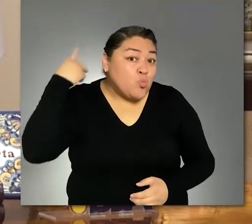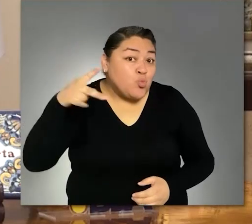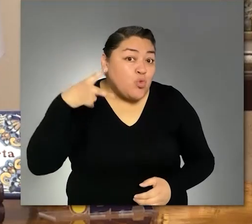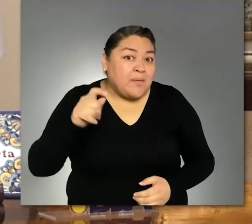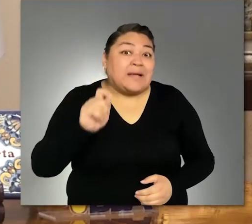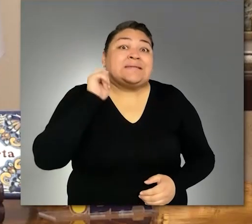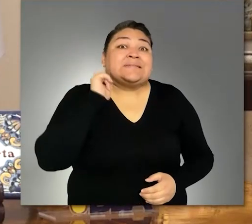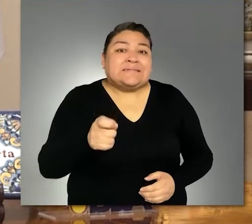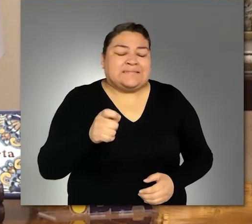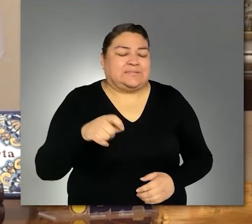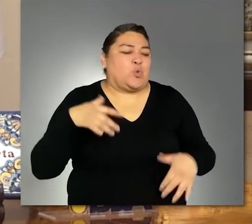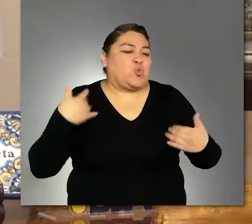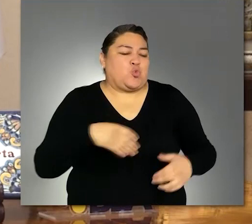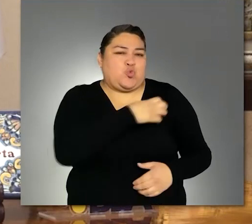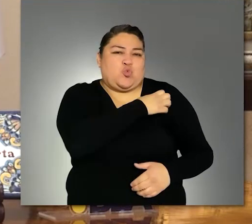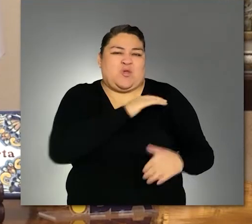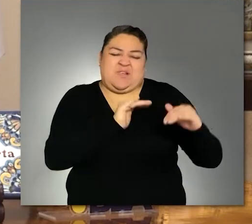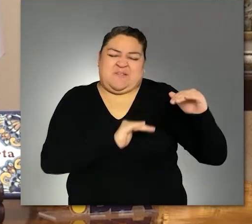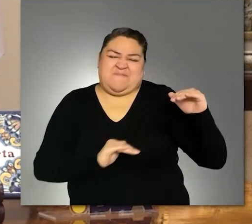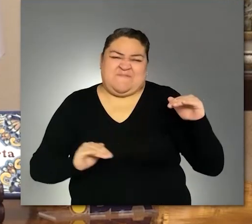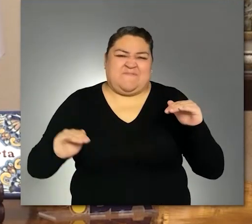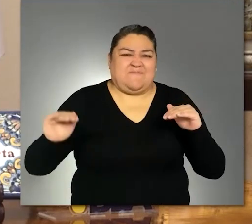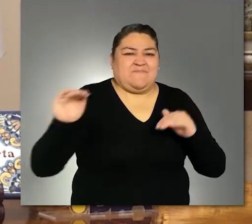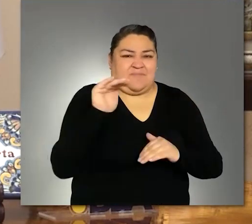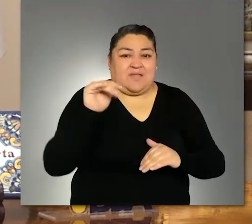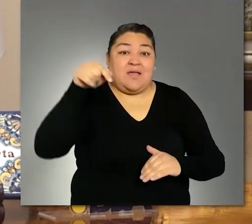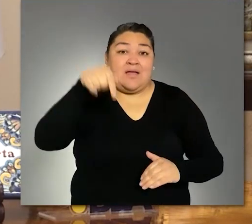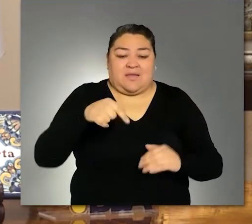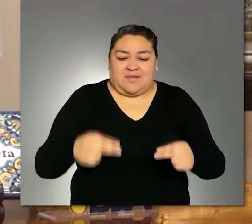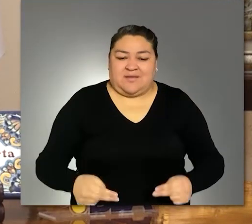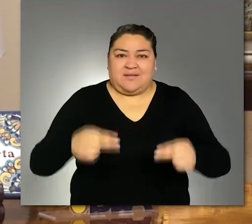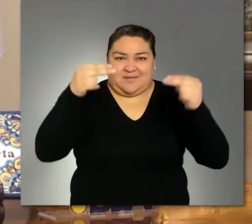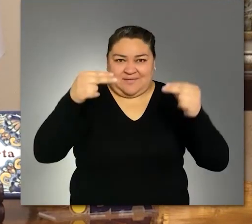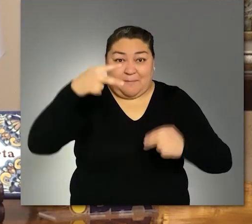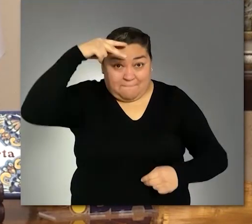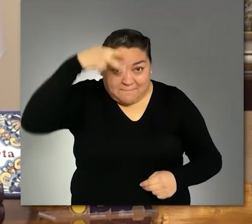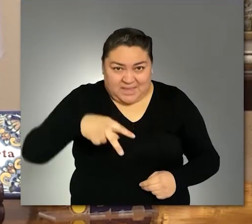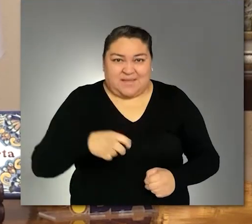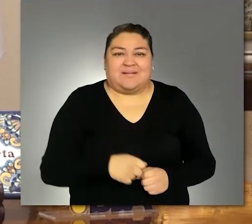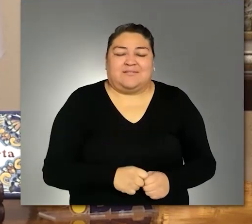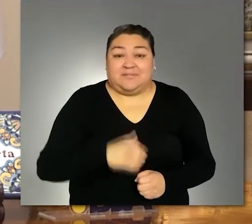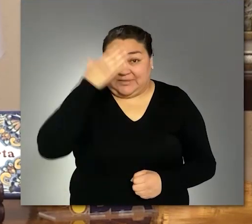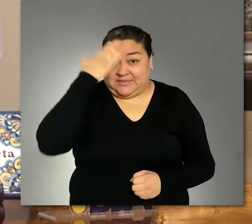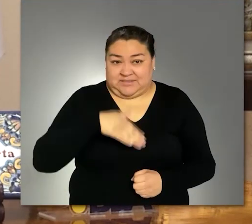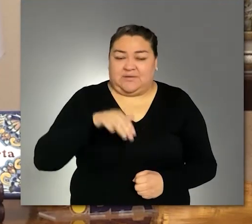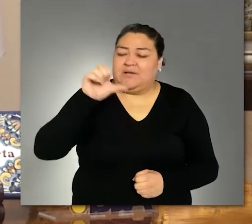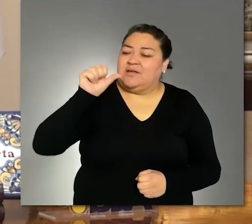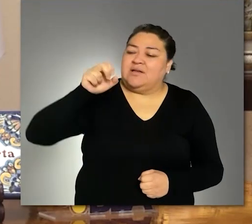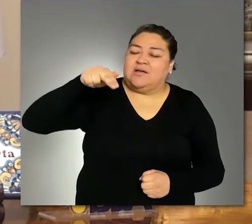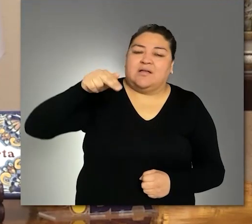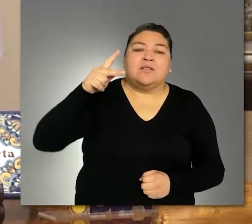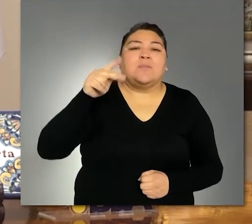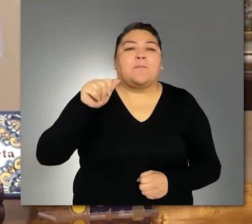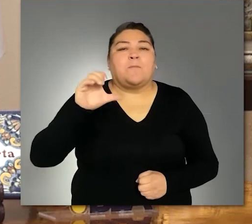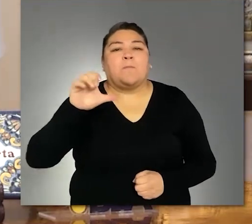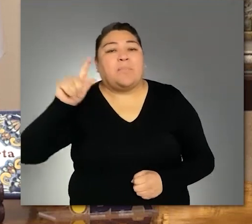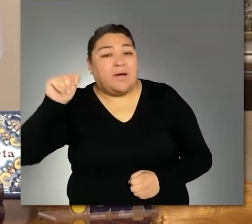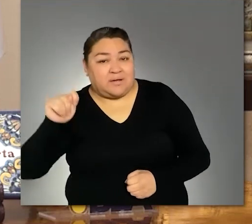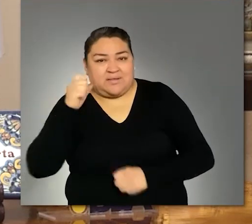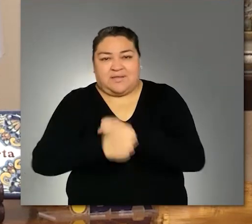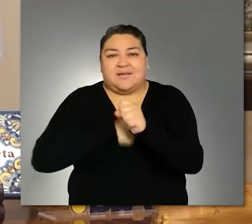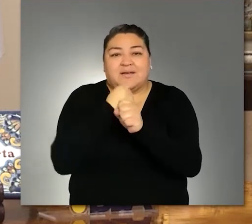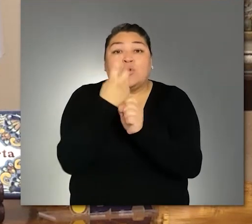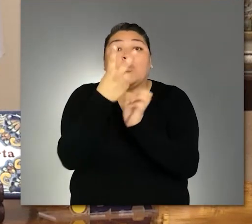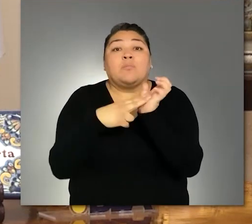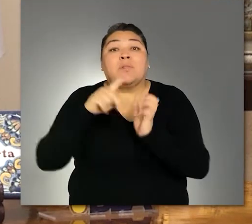se ha puesto a la vanguardia como centro de los negocios del país. Esta Expo Transporte